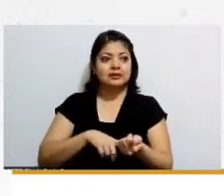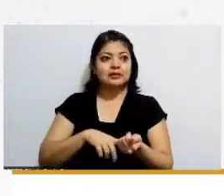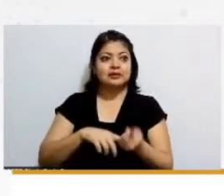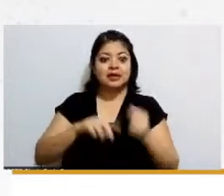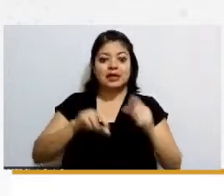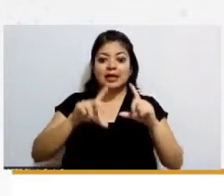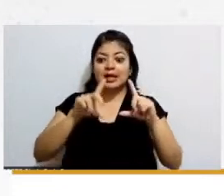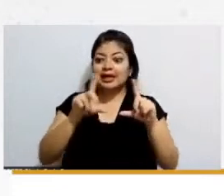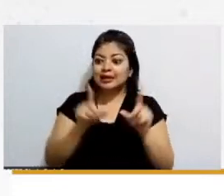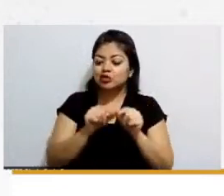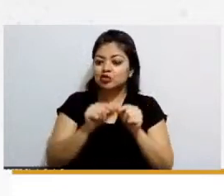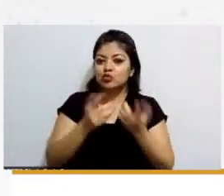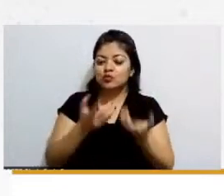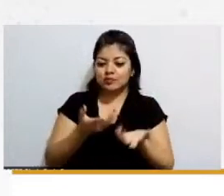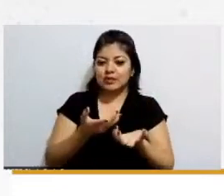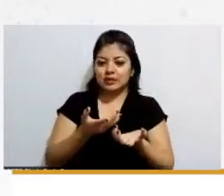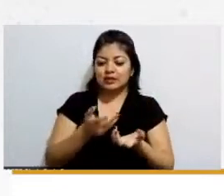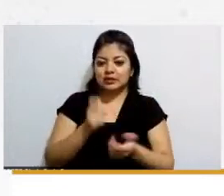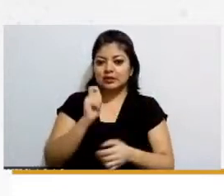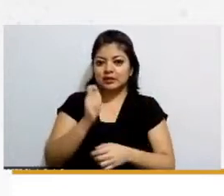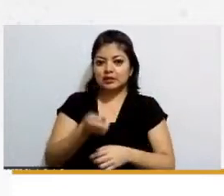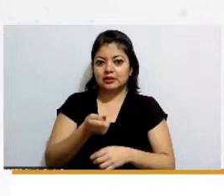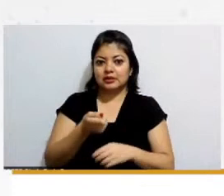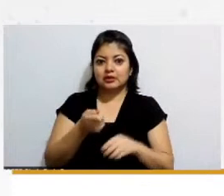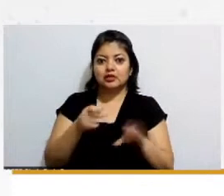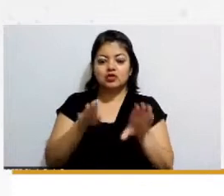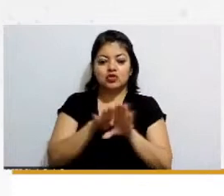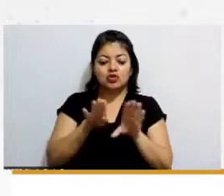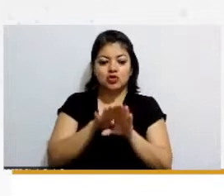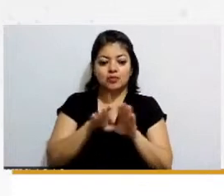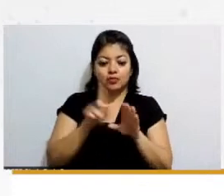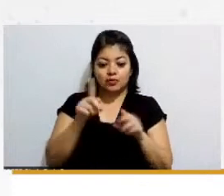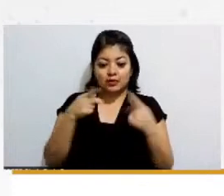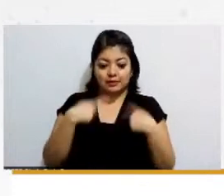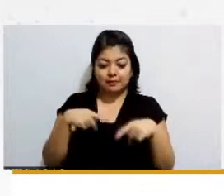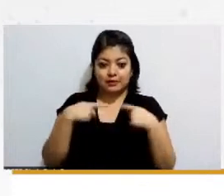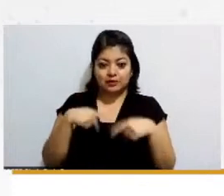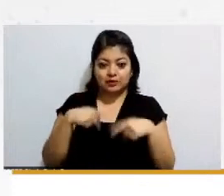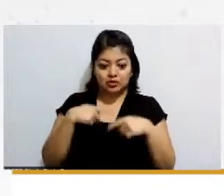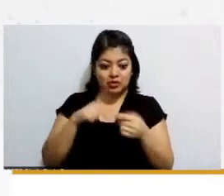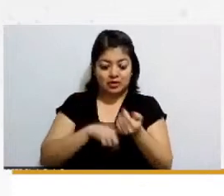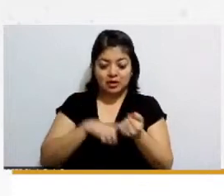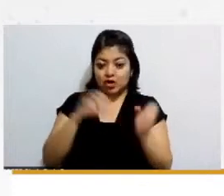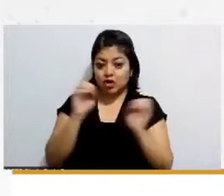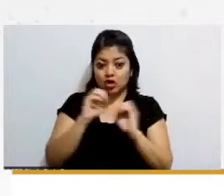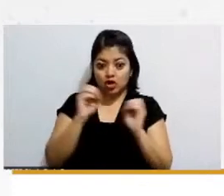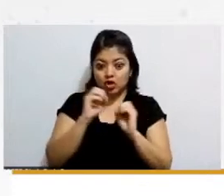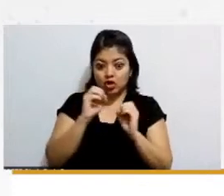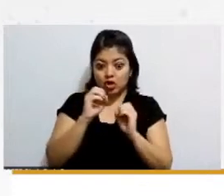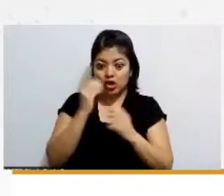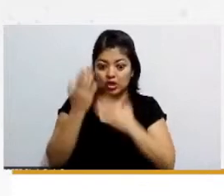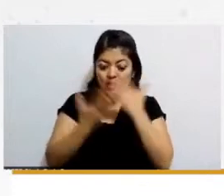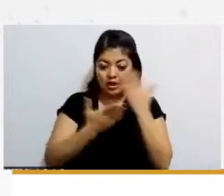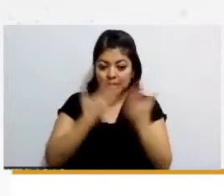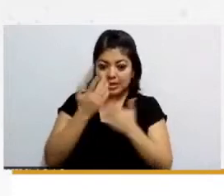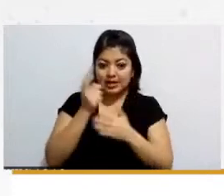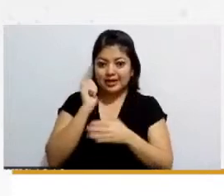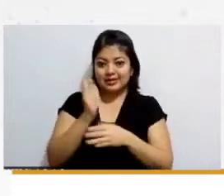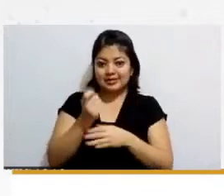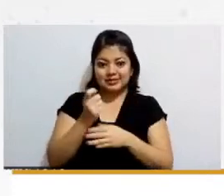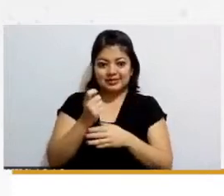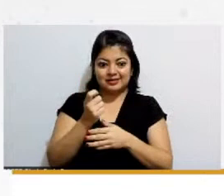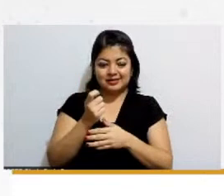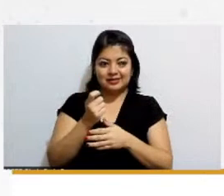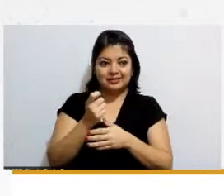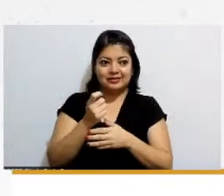es si lo lee una persona que no ha estudiado un poco de derecho que le costaría